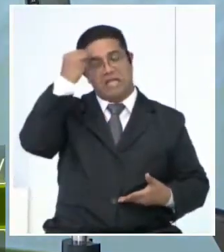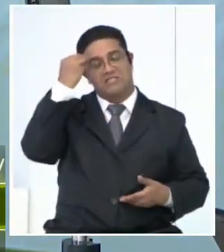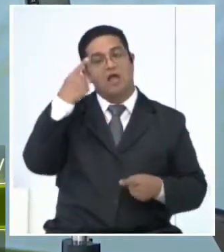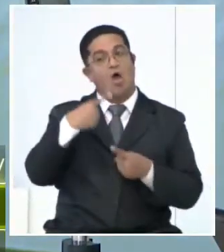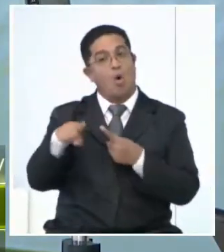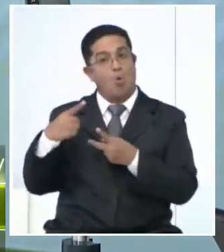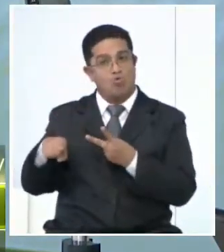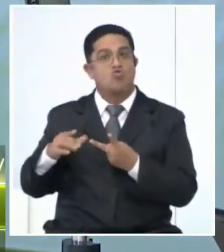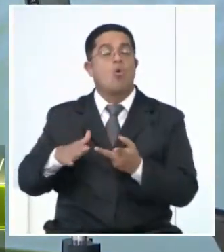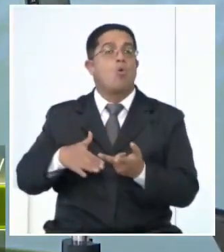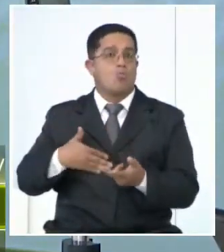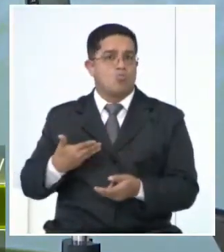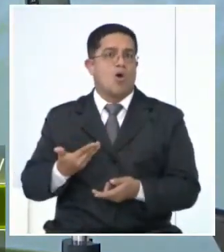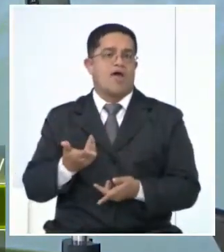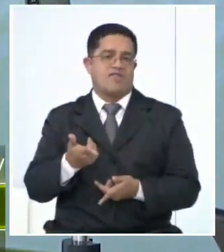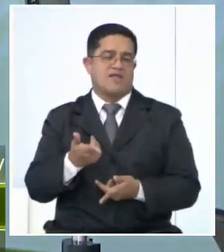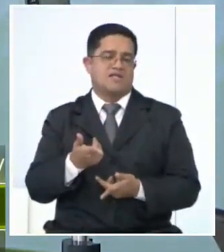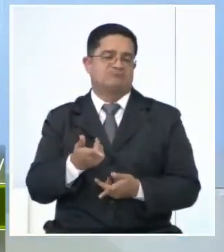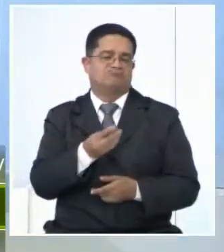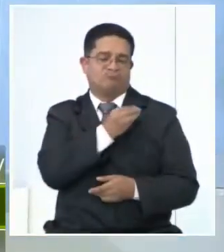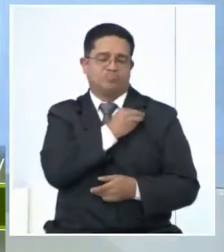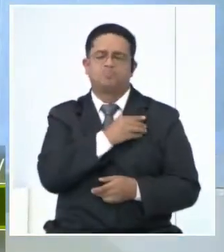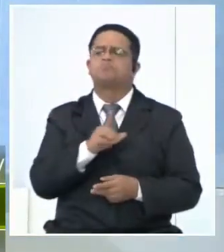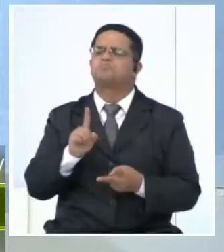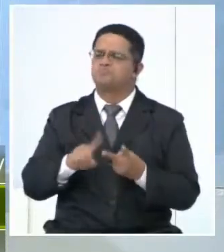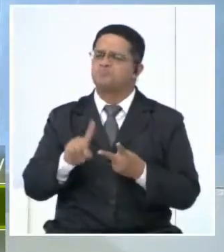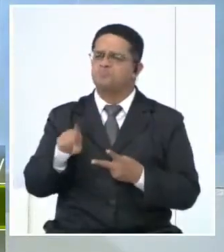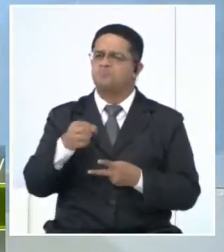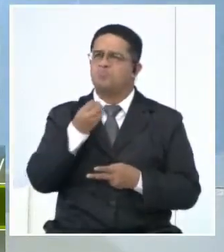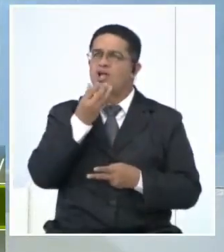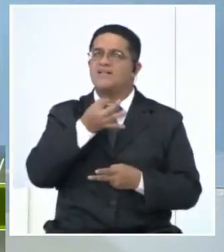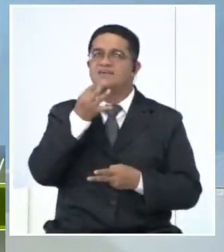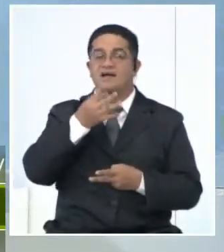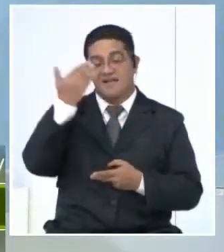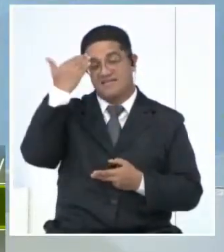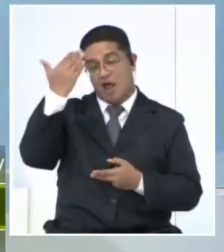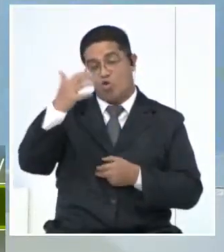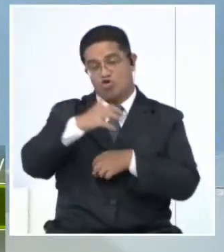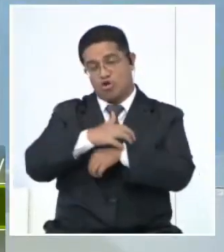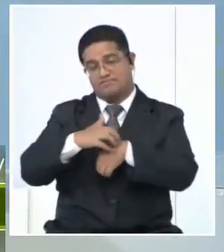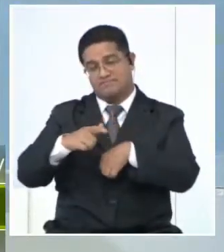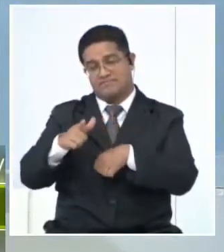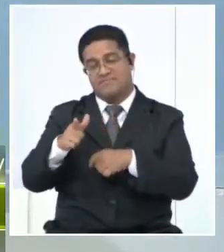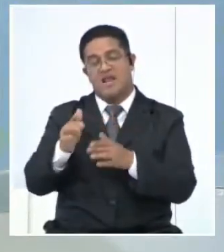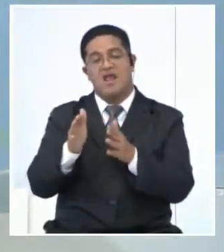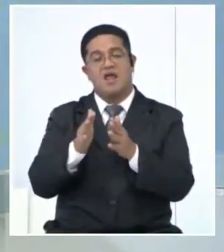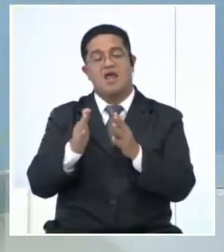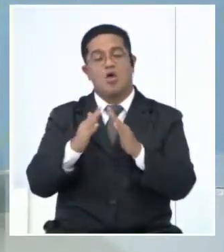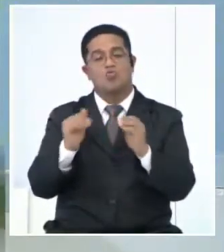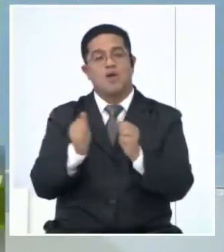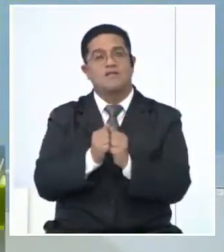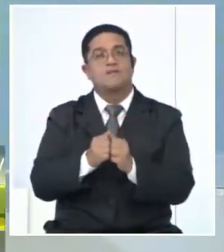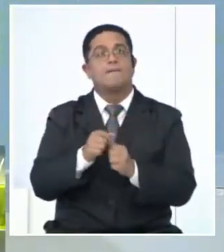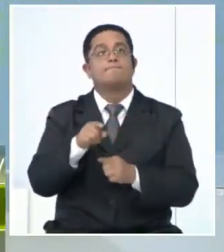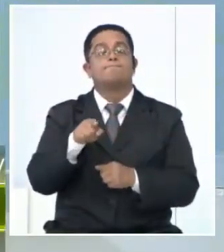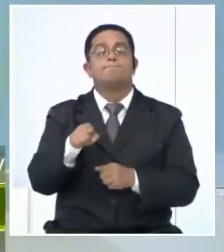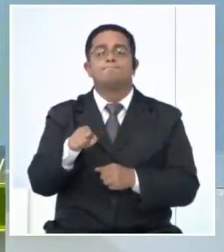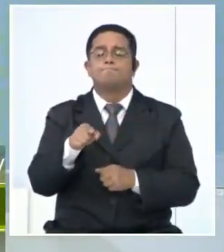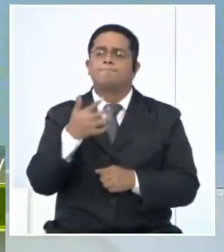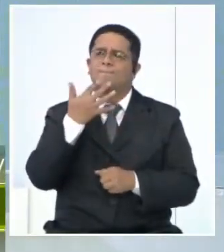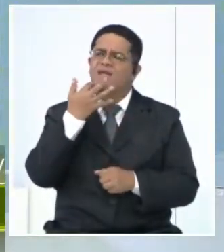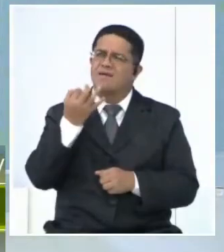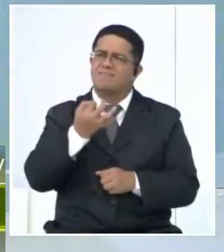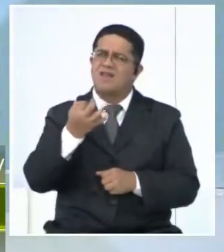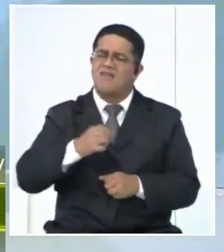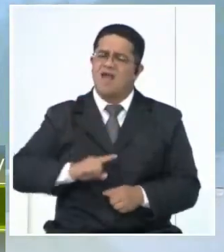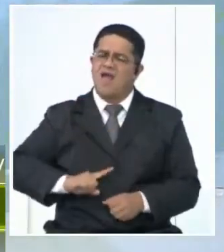factores nos pueden desarrollarlo. Aguilar nos dice, buenas tardes, saludos del Tigrito Estado. Una pregunta, ¿es cierto que el